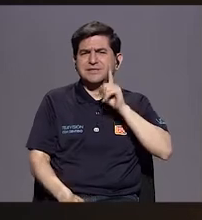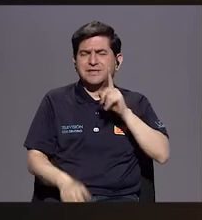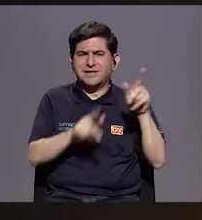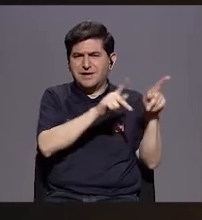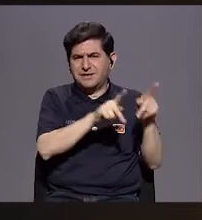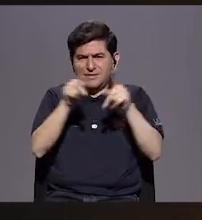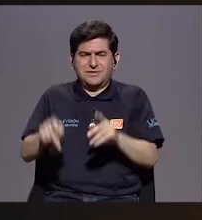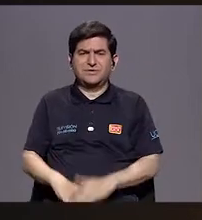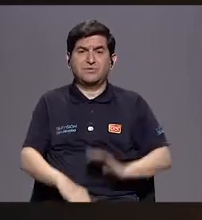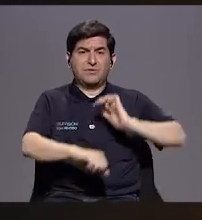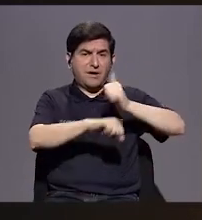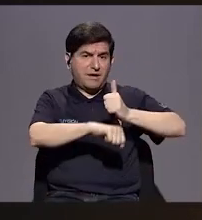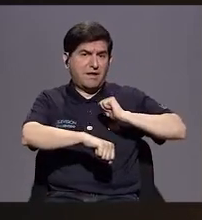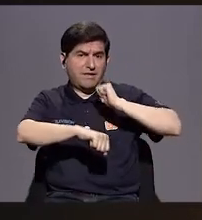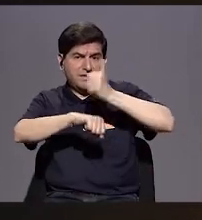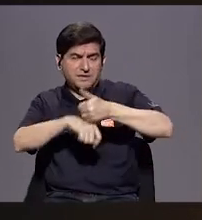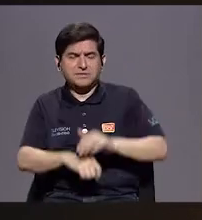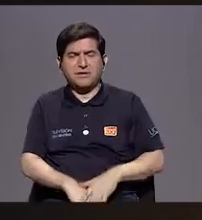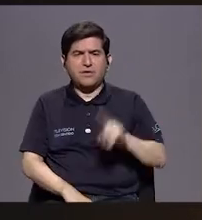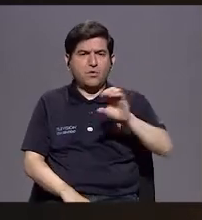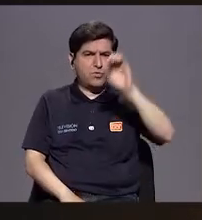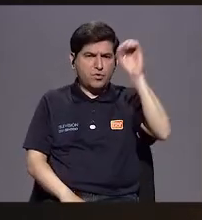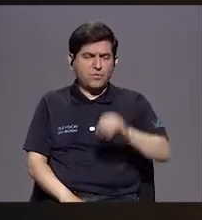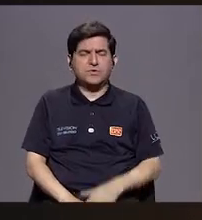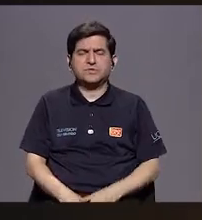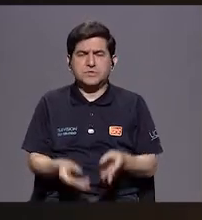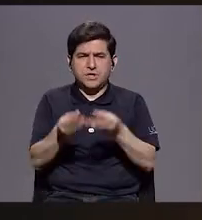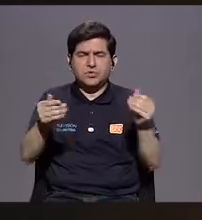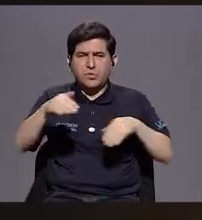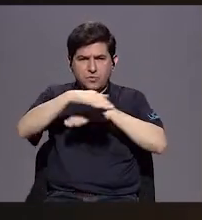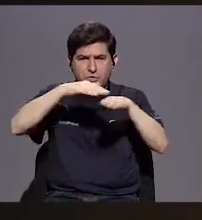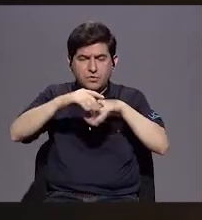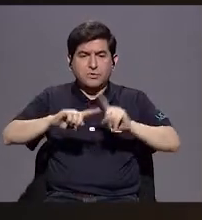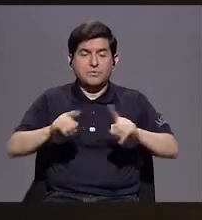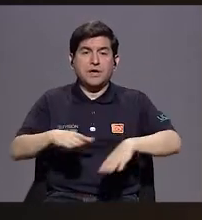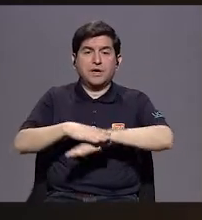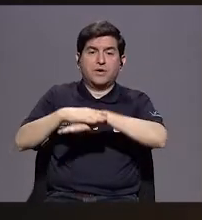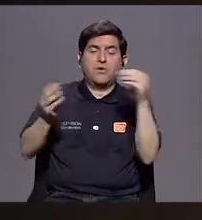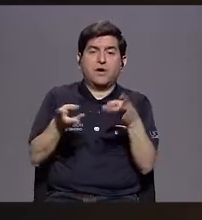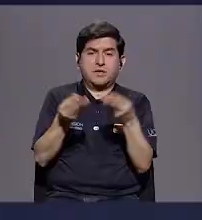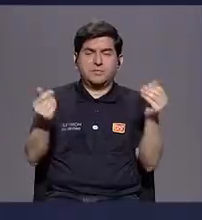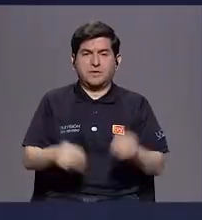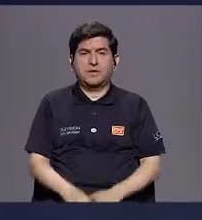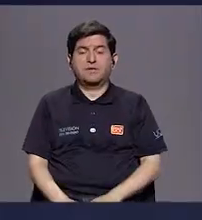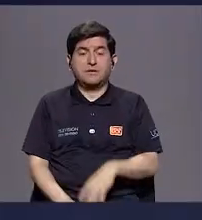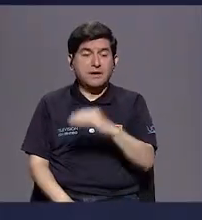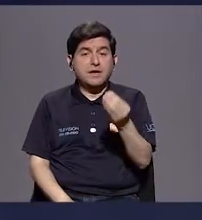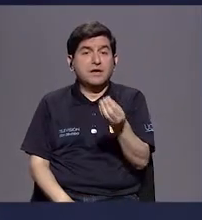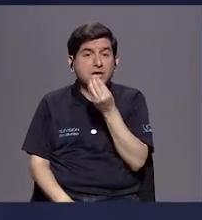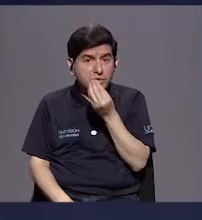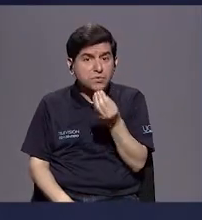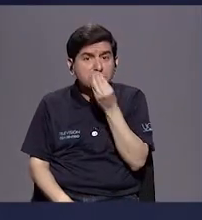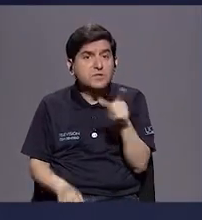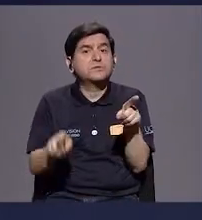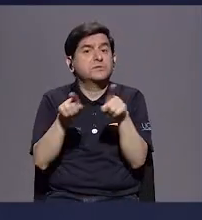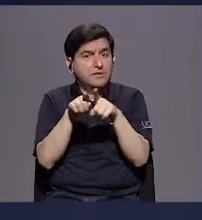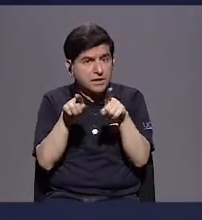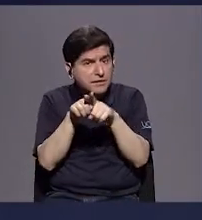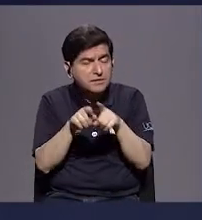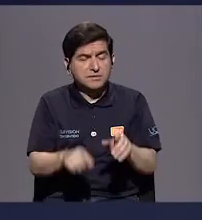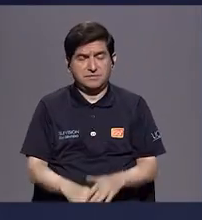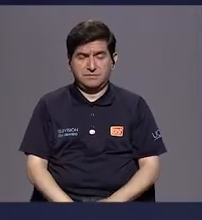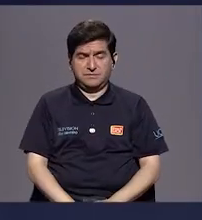los costarricenses, cuando se definió un 1% en la canasta básica y de repente se sacan productos. Y nutricionalmente, ¿verdad? Entonces,